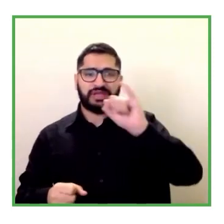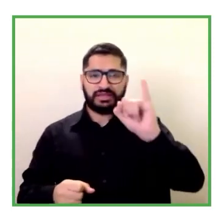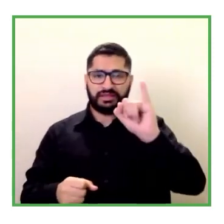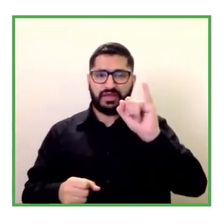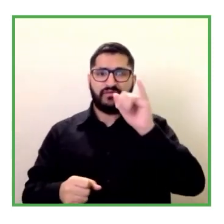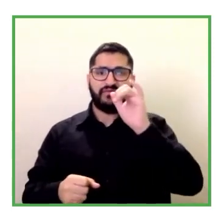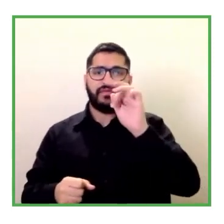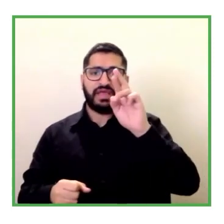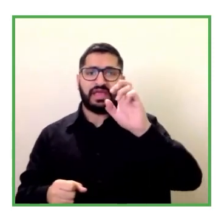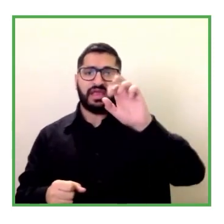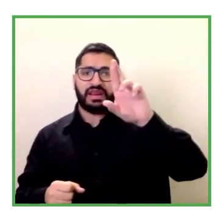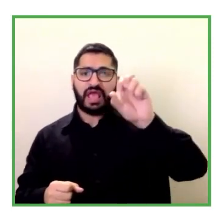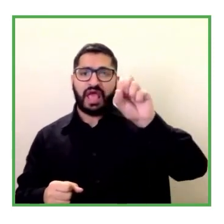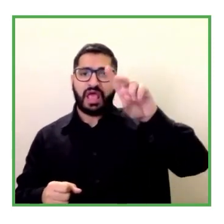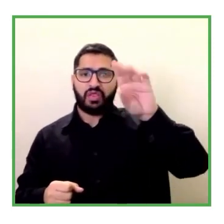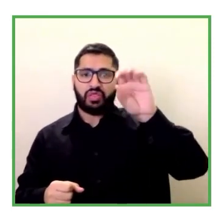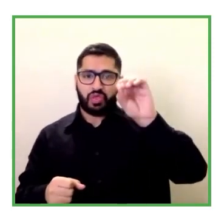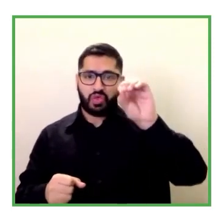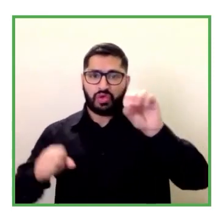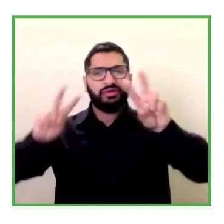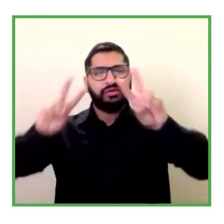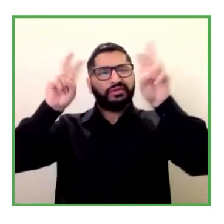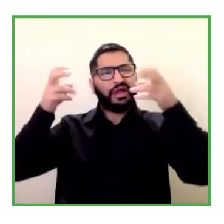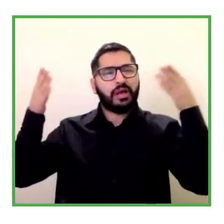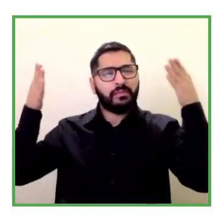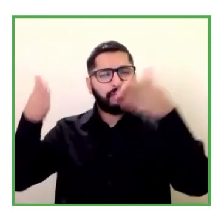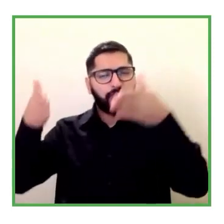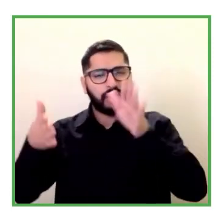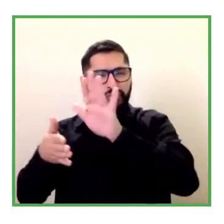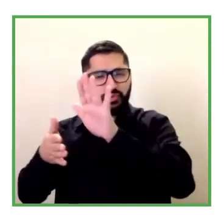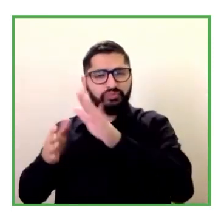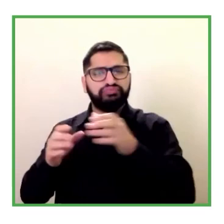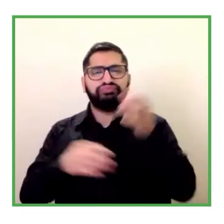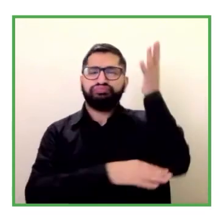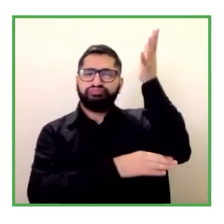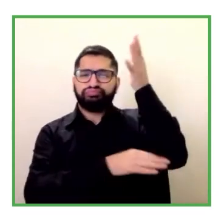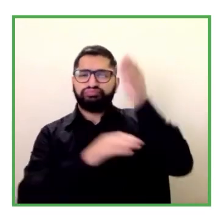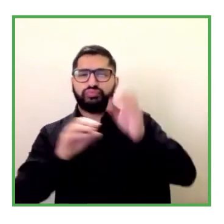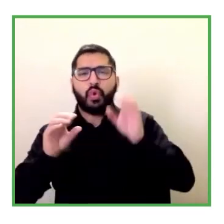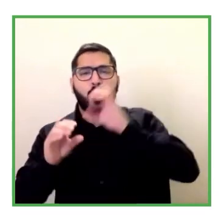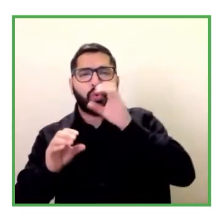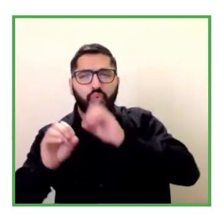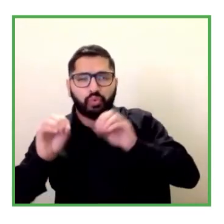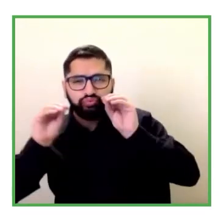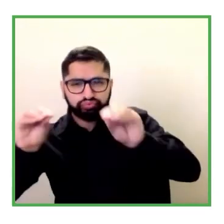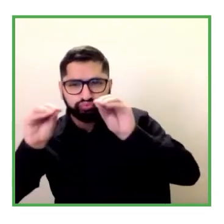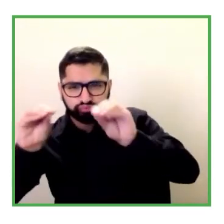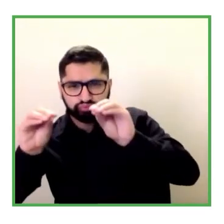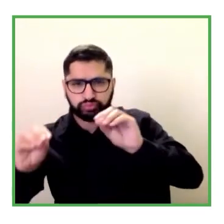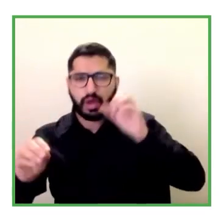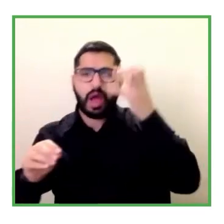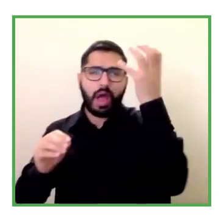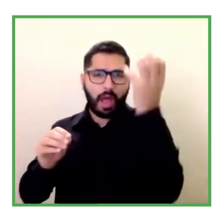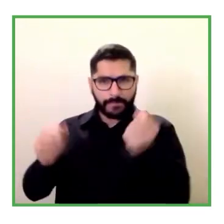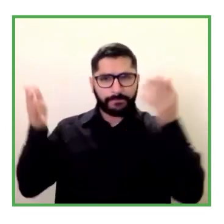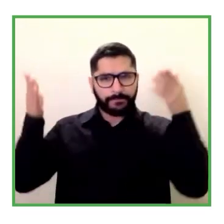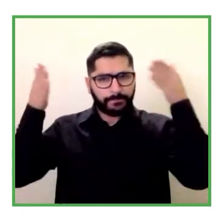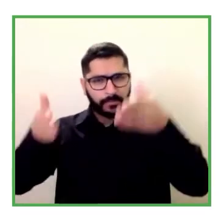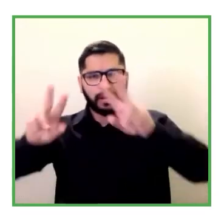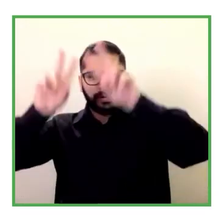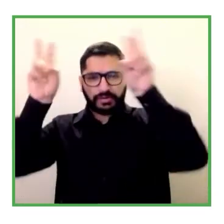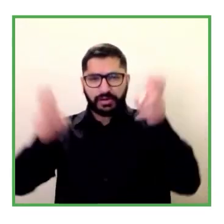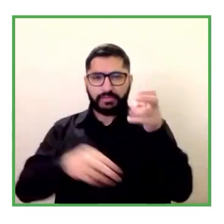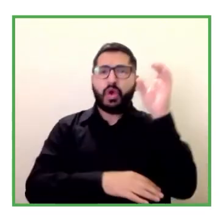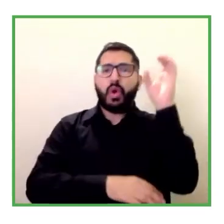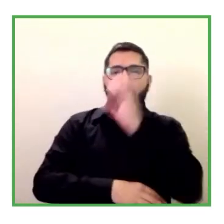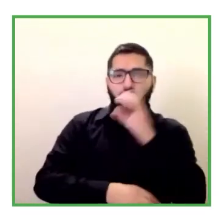de capacitación por supuesto que tenemos por allí actividades de capacitación que son abiertas para las empresas en general más allá de que formen parte de la red